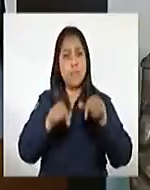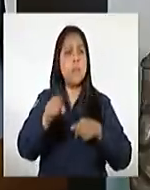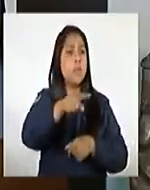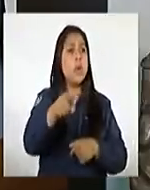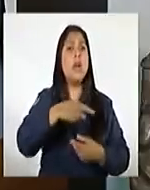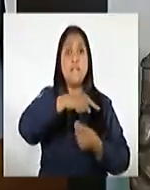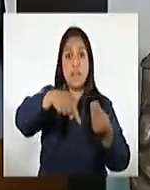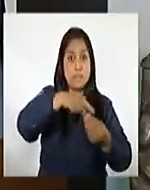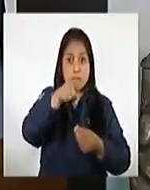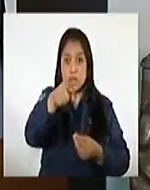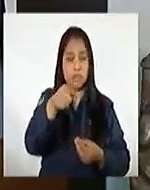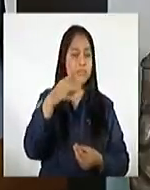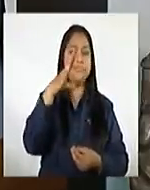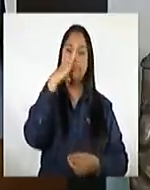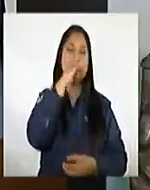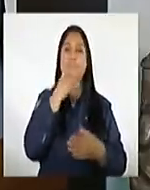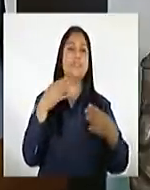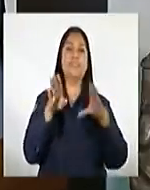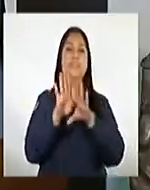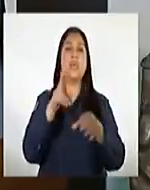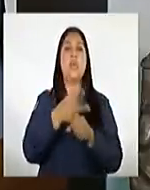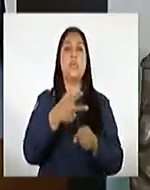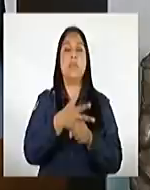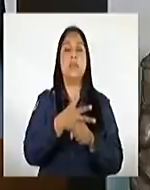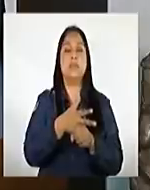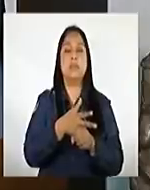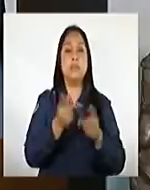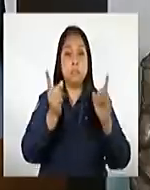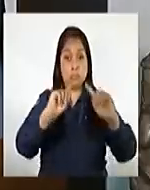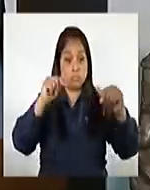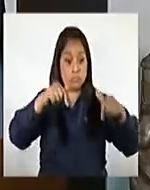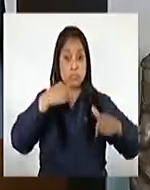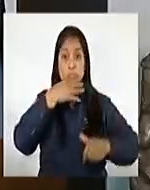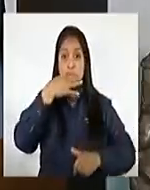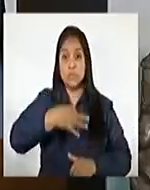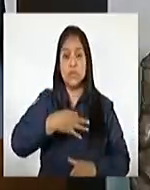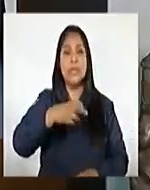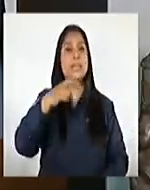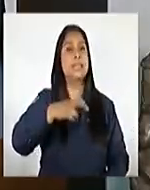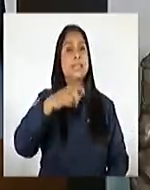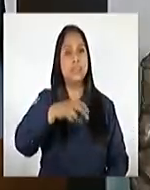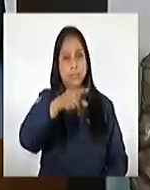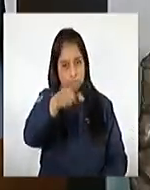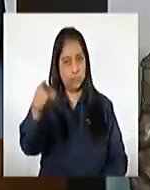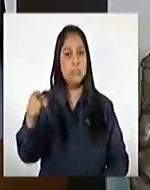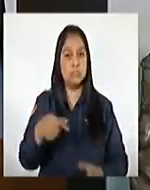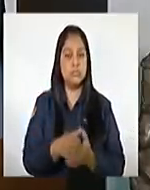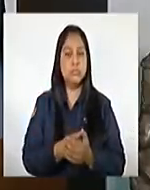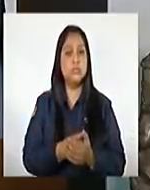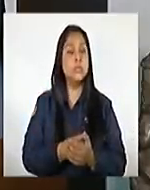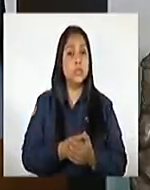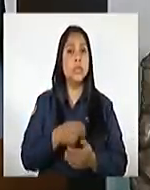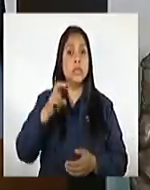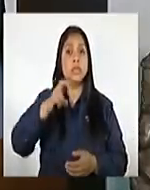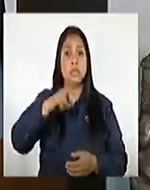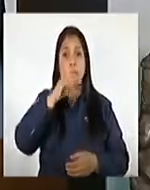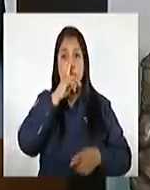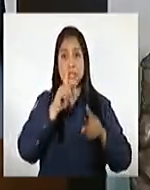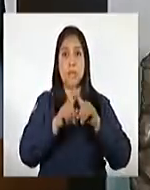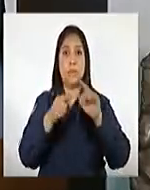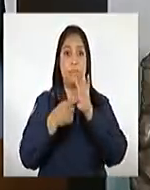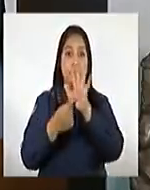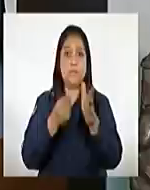no puedo cerrar el país. Pero para que esto sea una realidad, necesito de ustedes y necesito de su